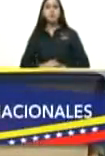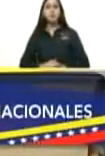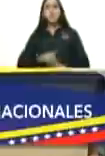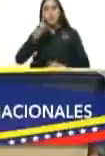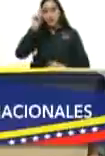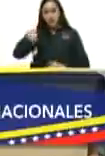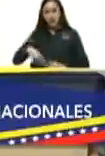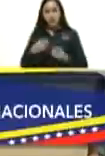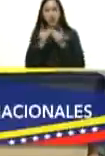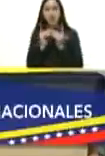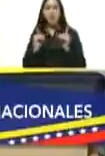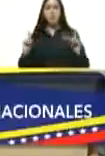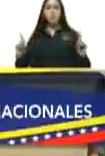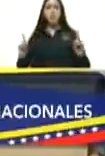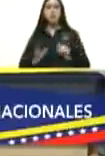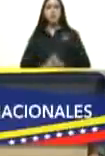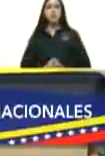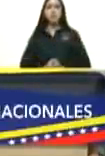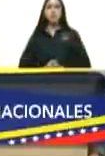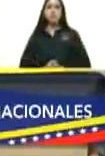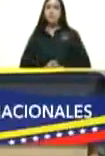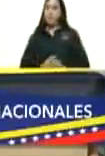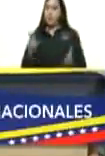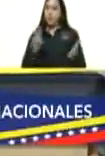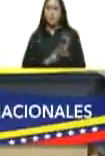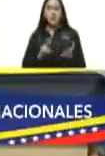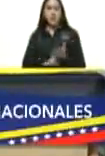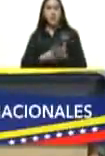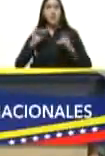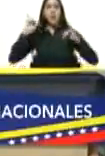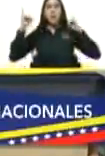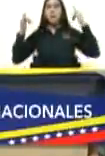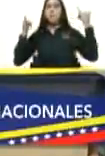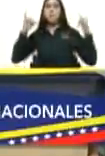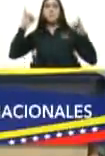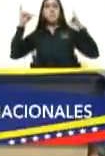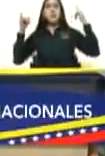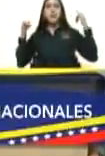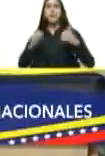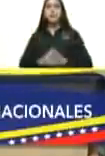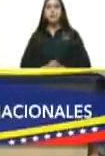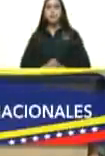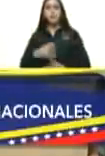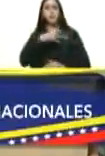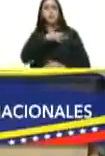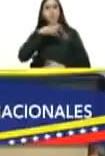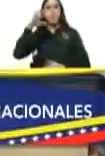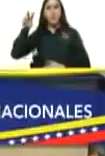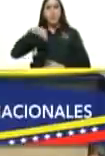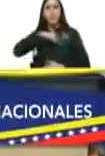democracia. Una verdadera fiesta de nuestra patria.